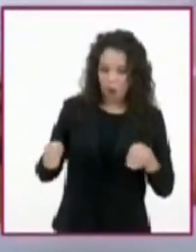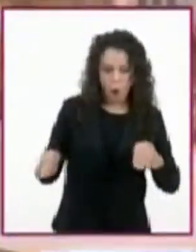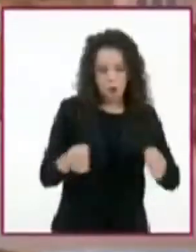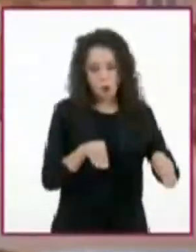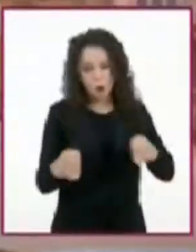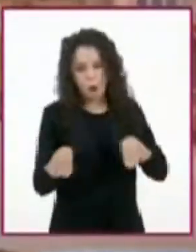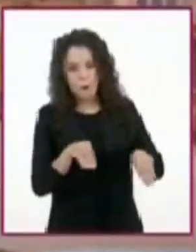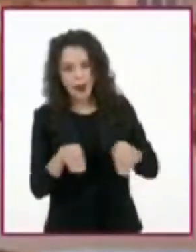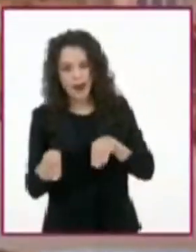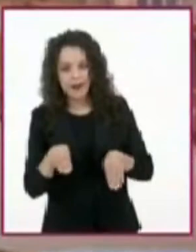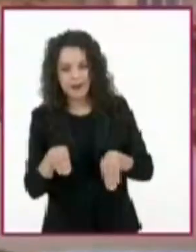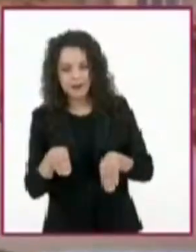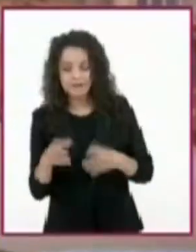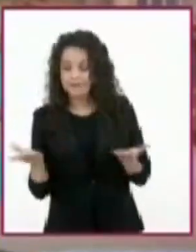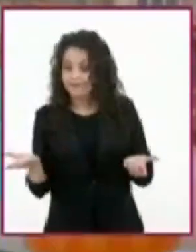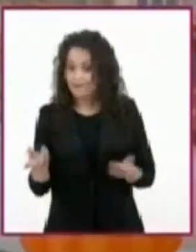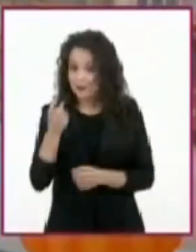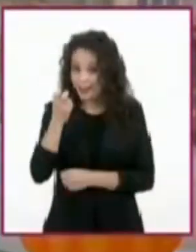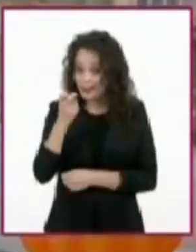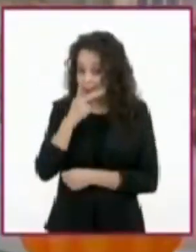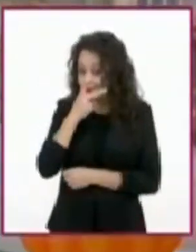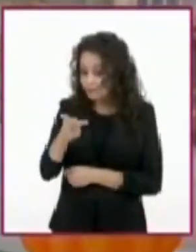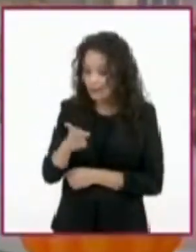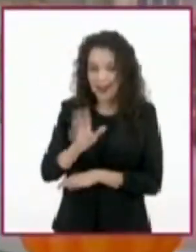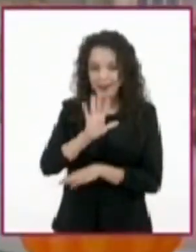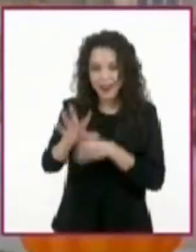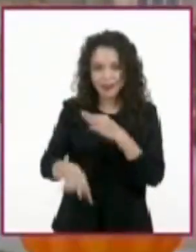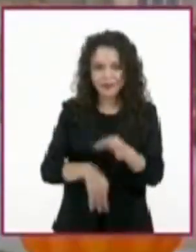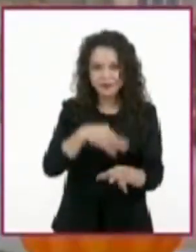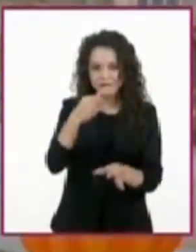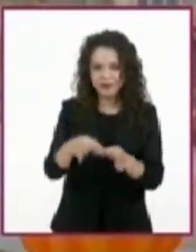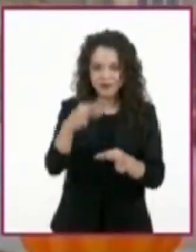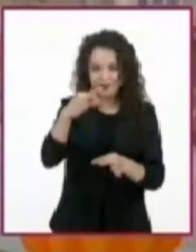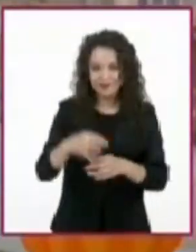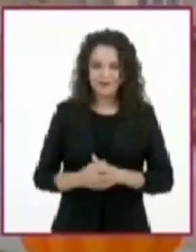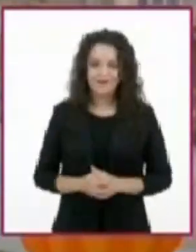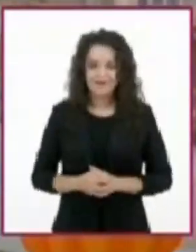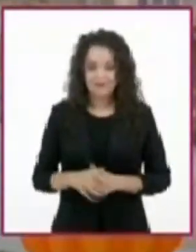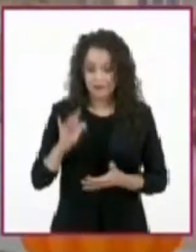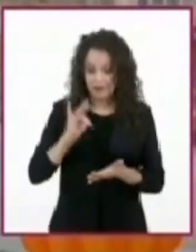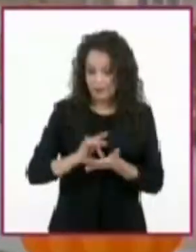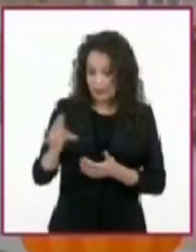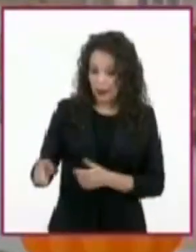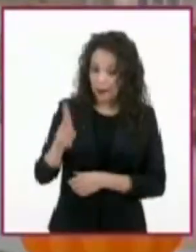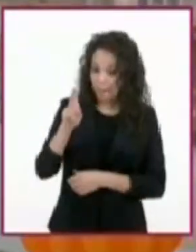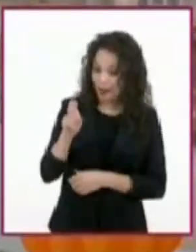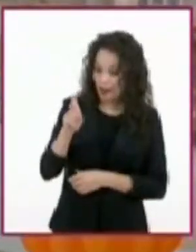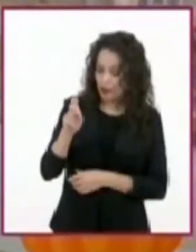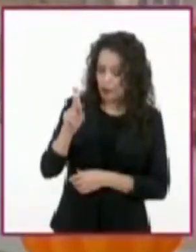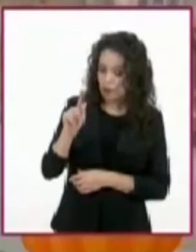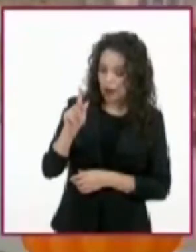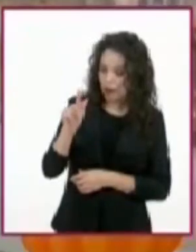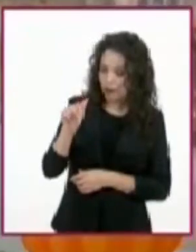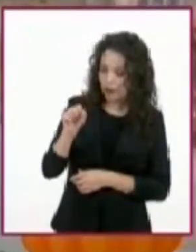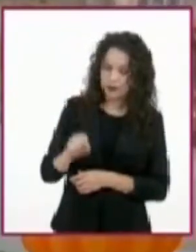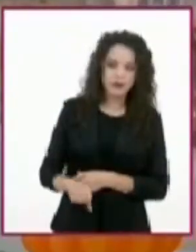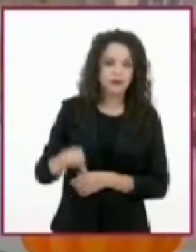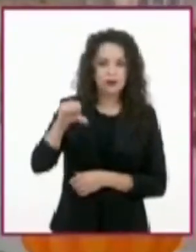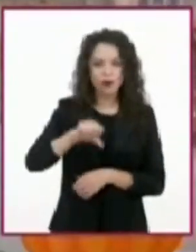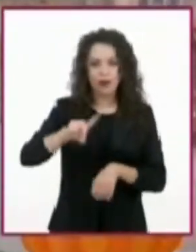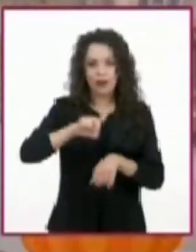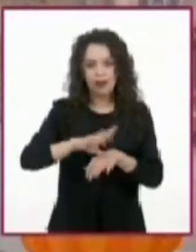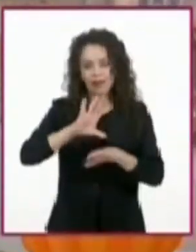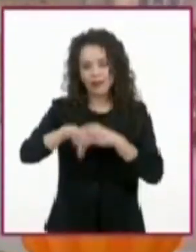Y esta palabra ya se coció. Gracias, Pepe Papas. Esto fue todo por hoy.